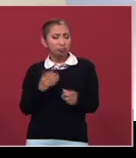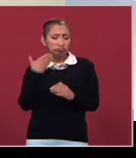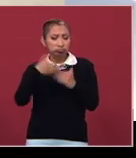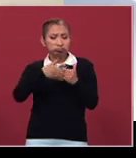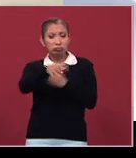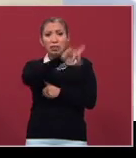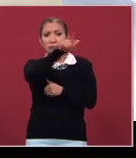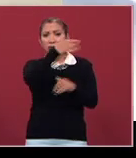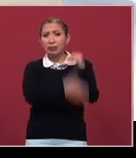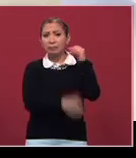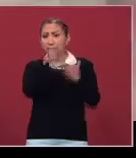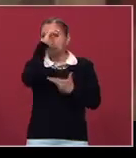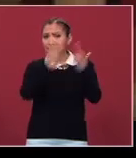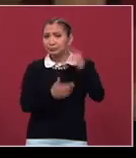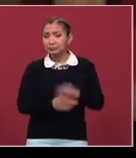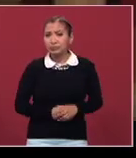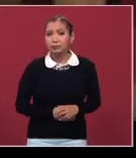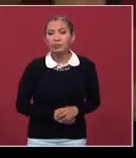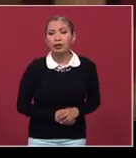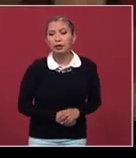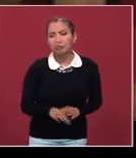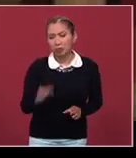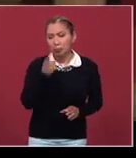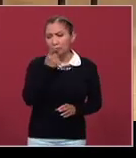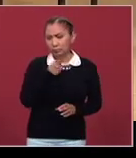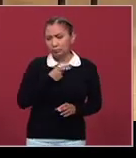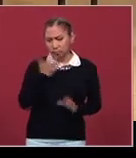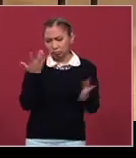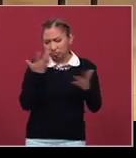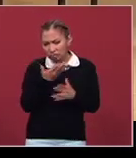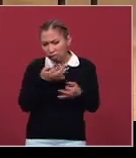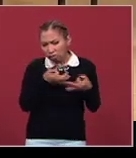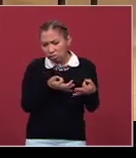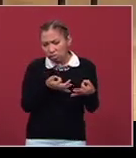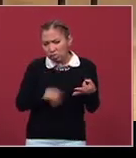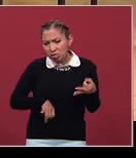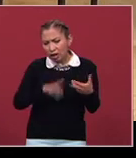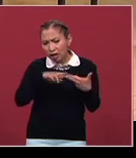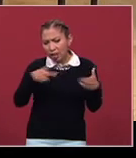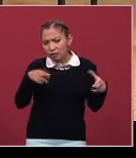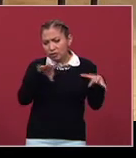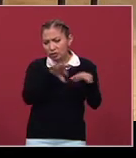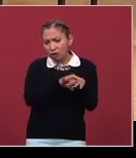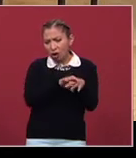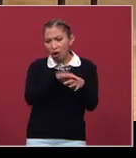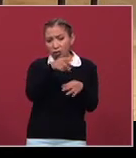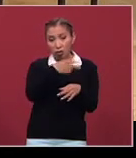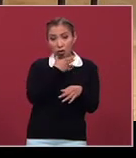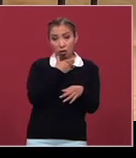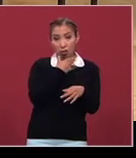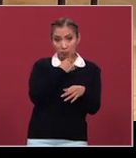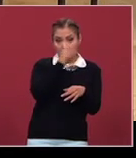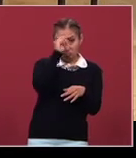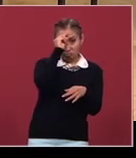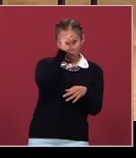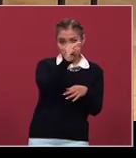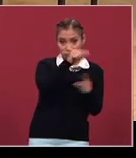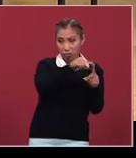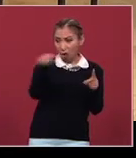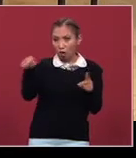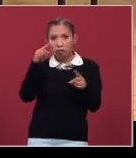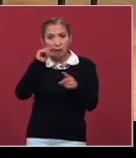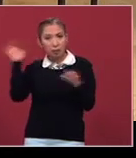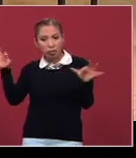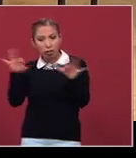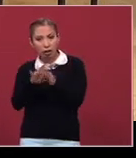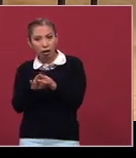tiempo después. Me llama, ahorita comentaste algo, la relación que tenía un intelectual importante con él,